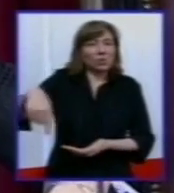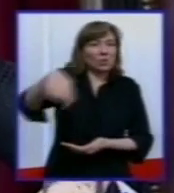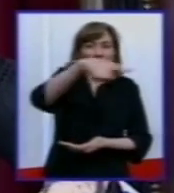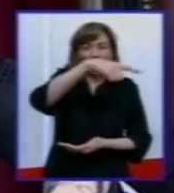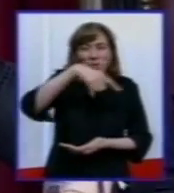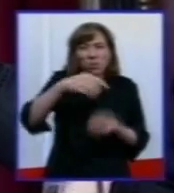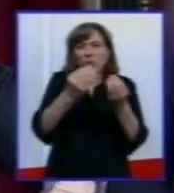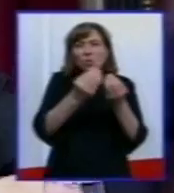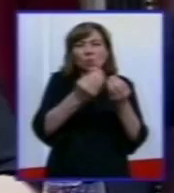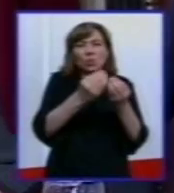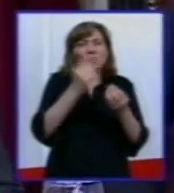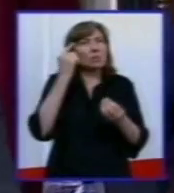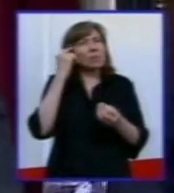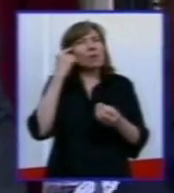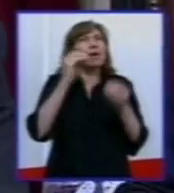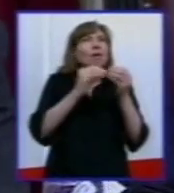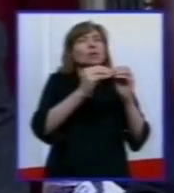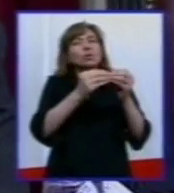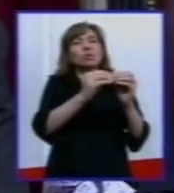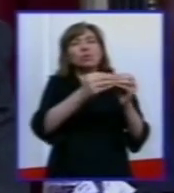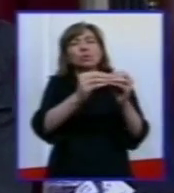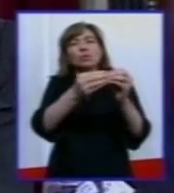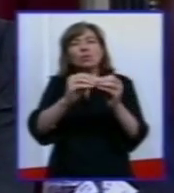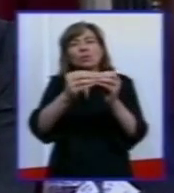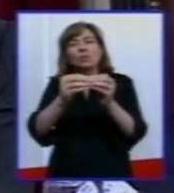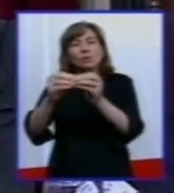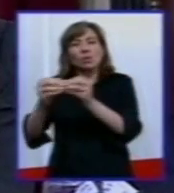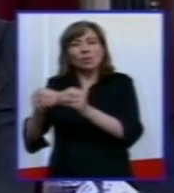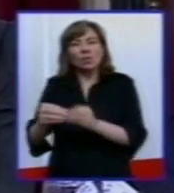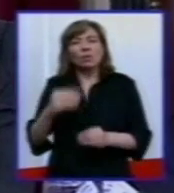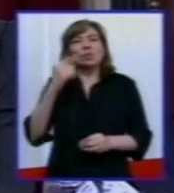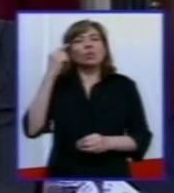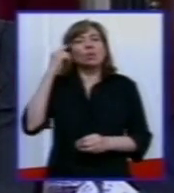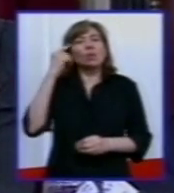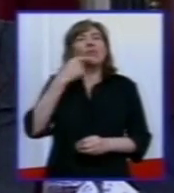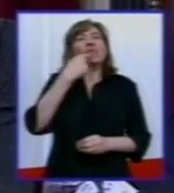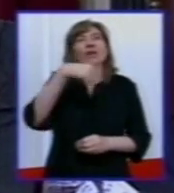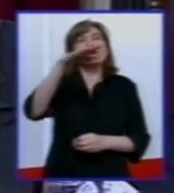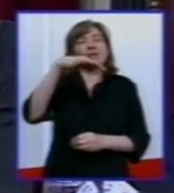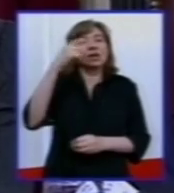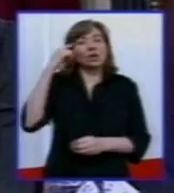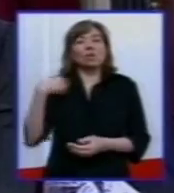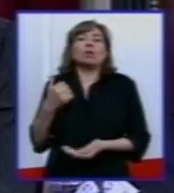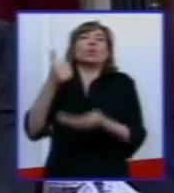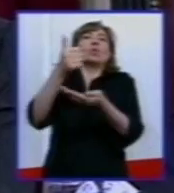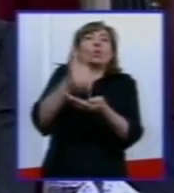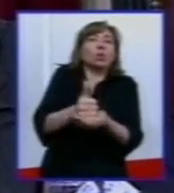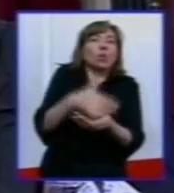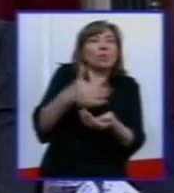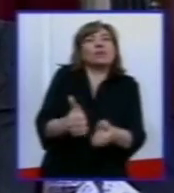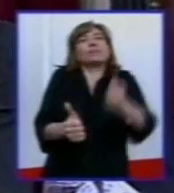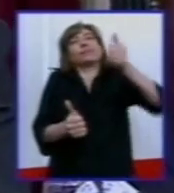acerca de que iba a estar un turno yo y al turno